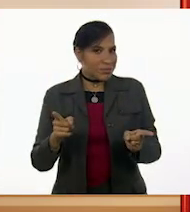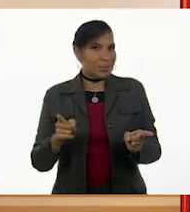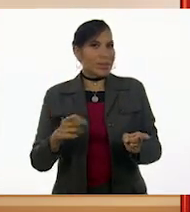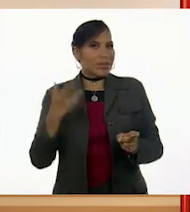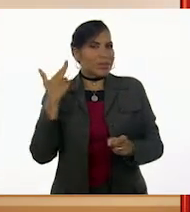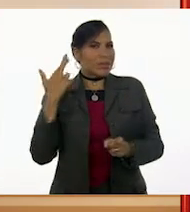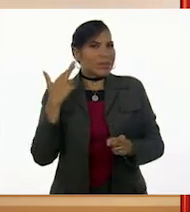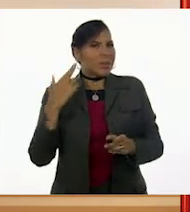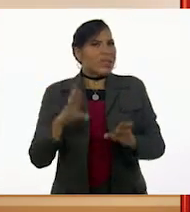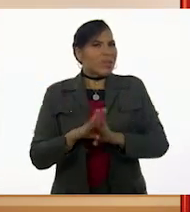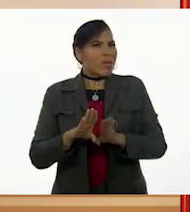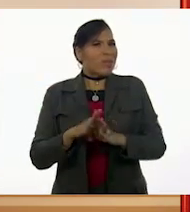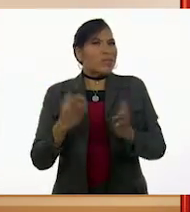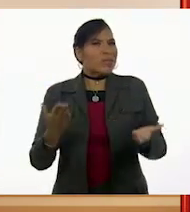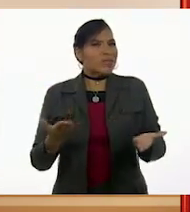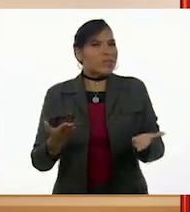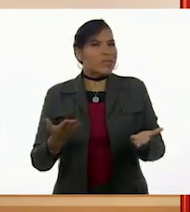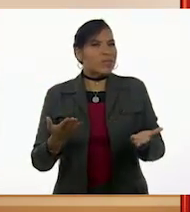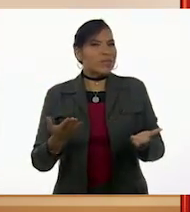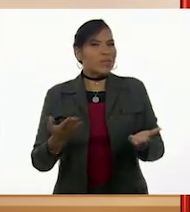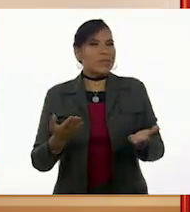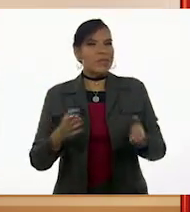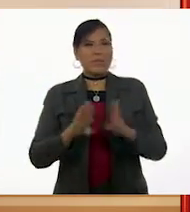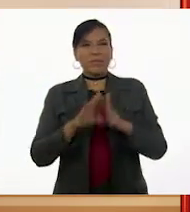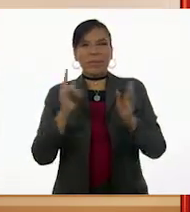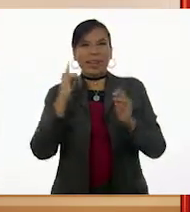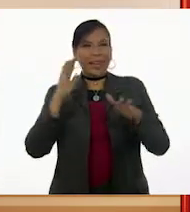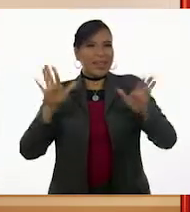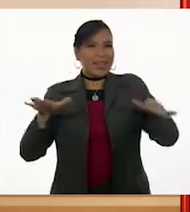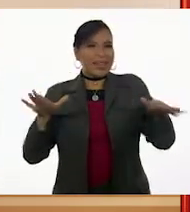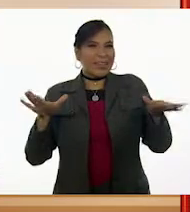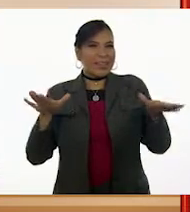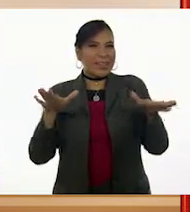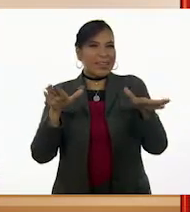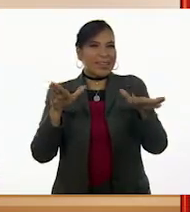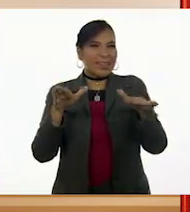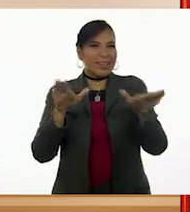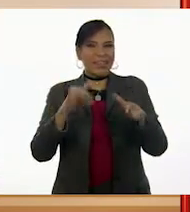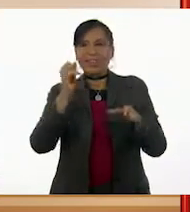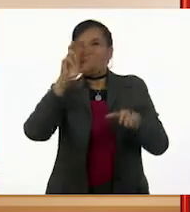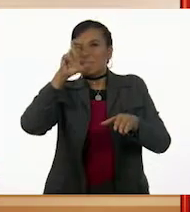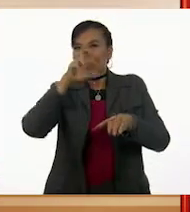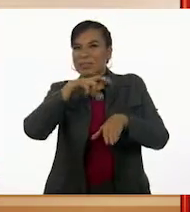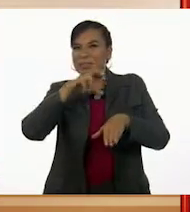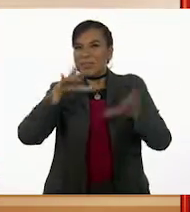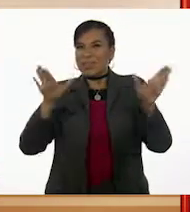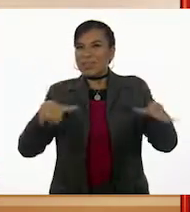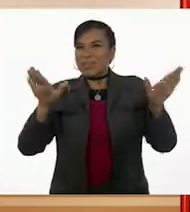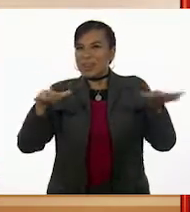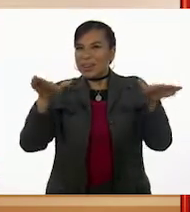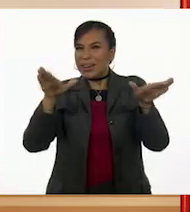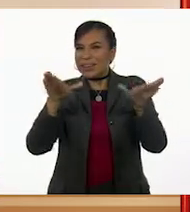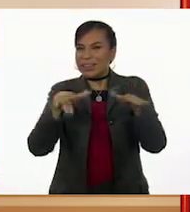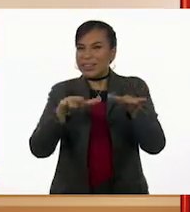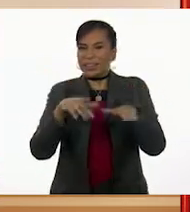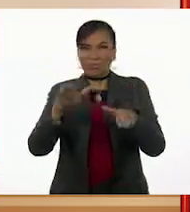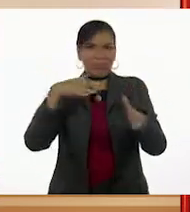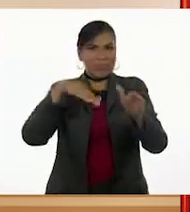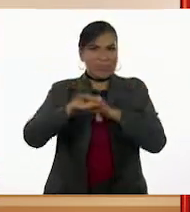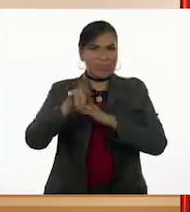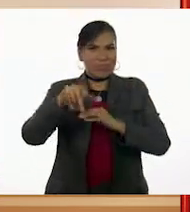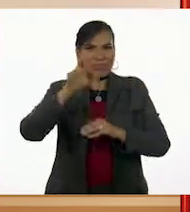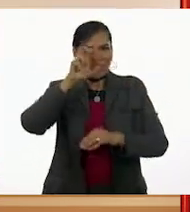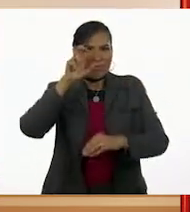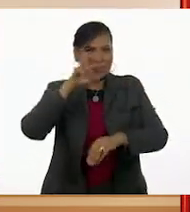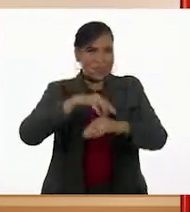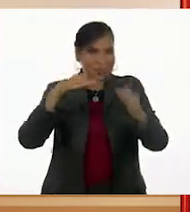Sonaba como... ¿Alas? Sí, como el aleteo de una ave. ¿Será que se había metido un cuervo a